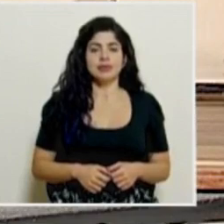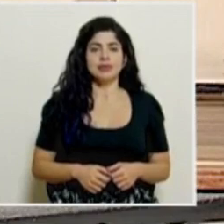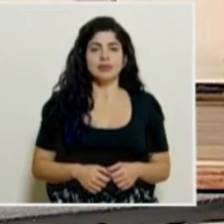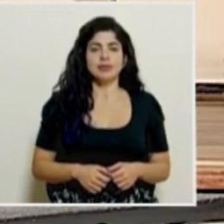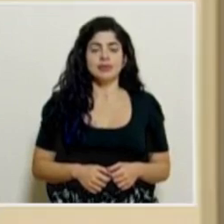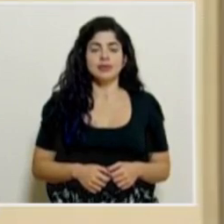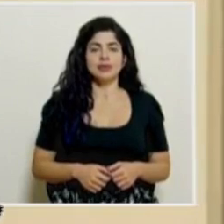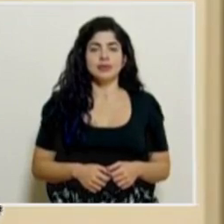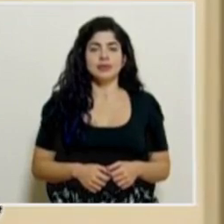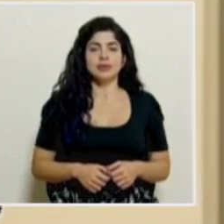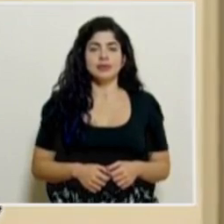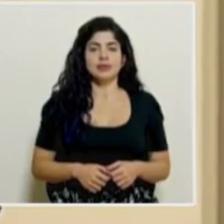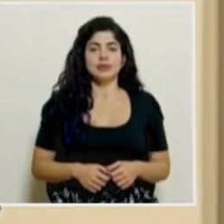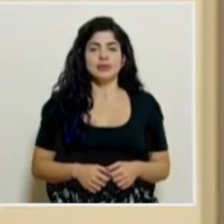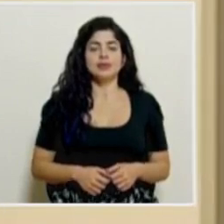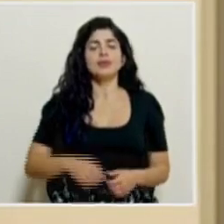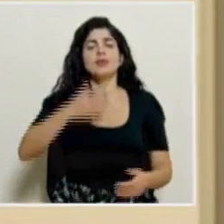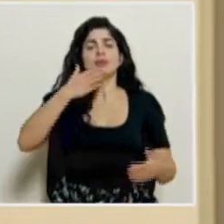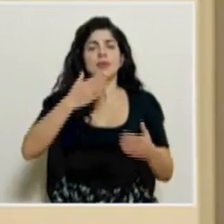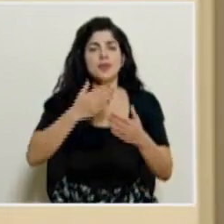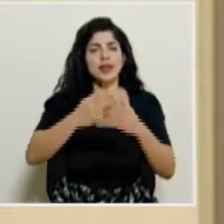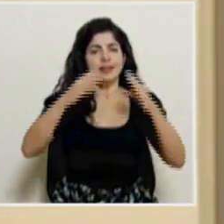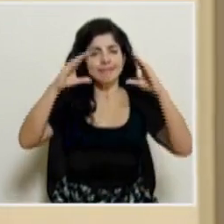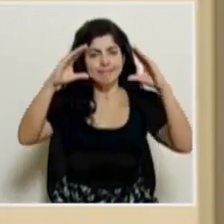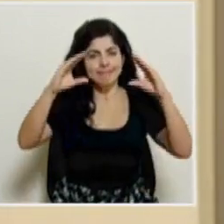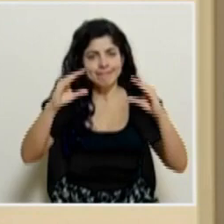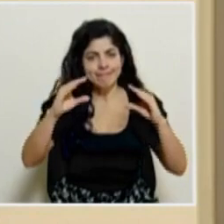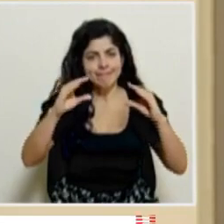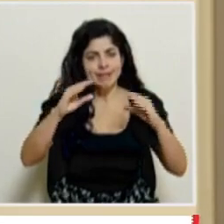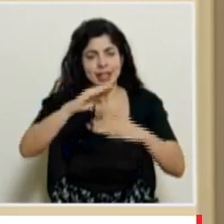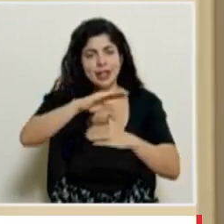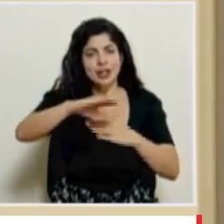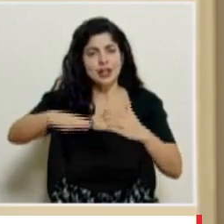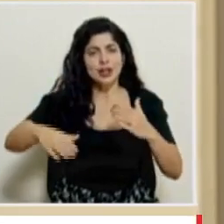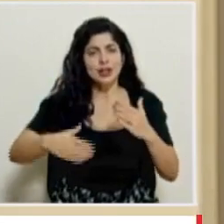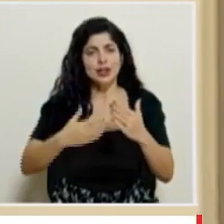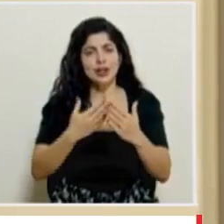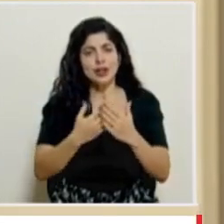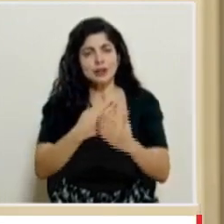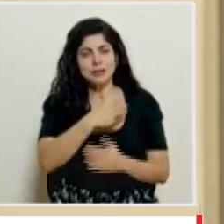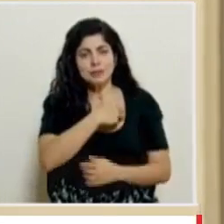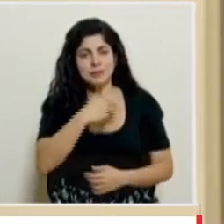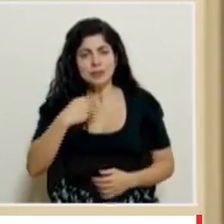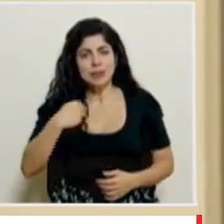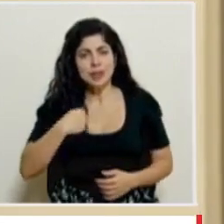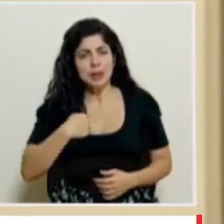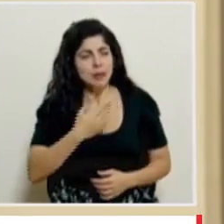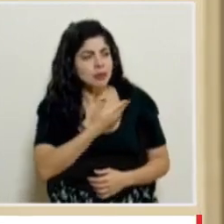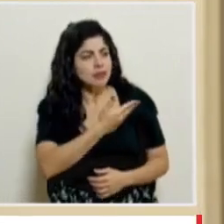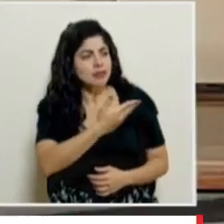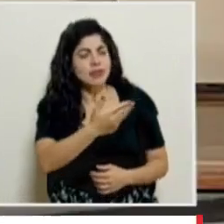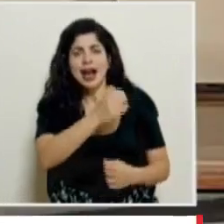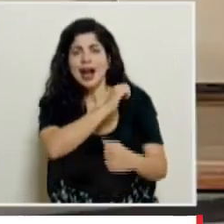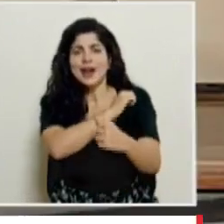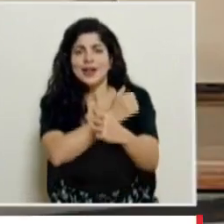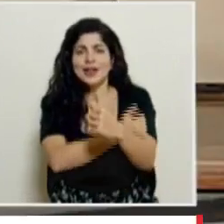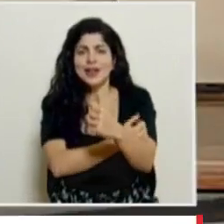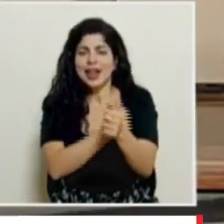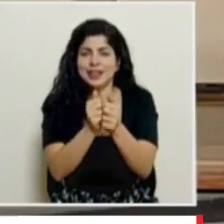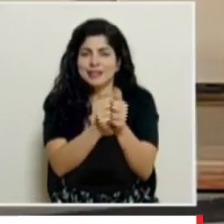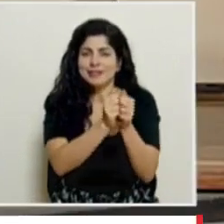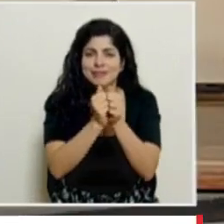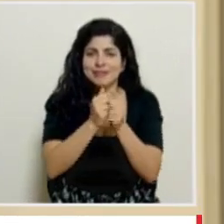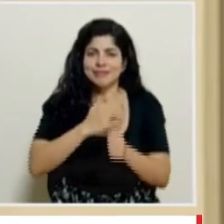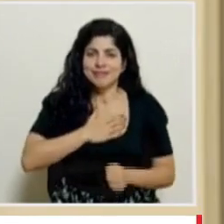Muy buenas tardes a todos los miembros, autoridades que me acompañan